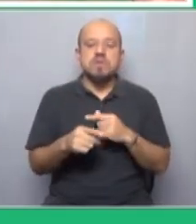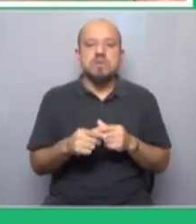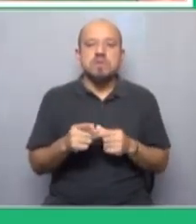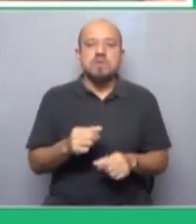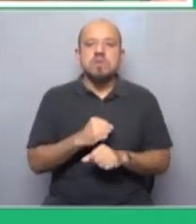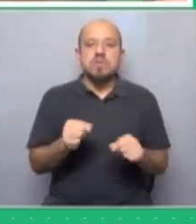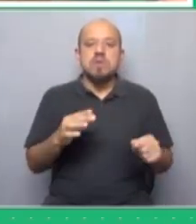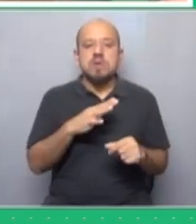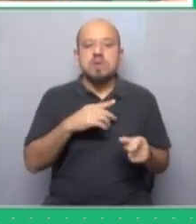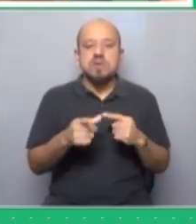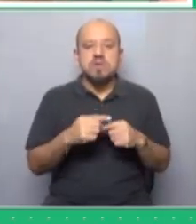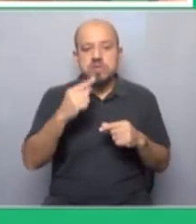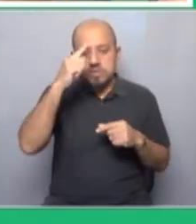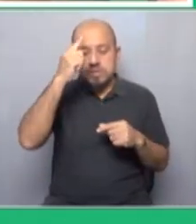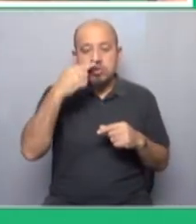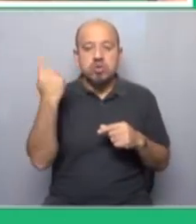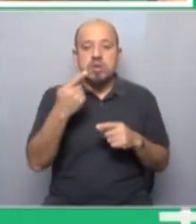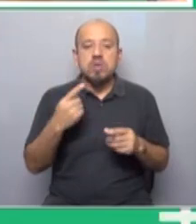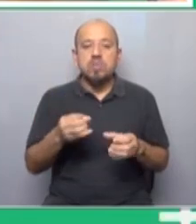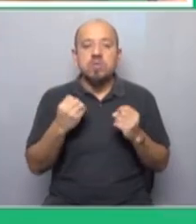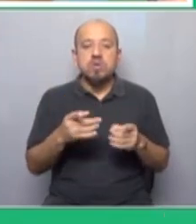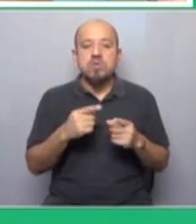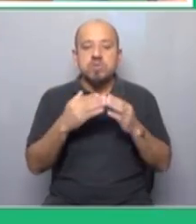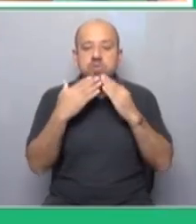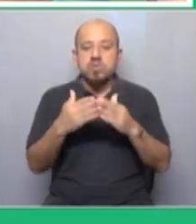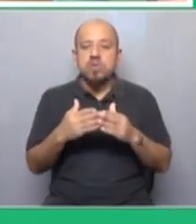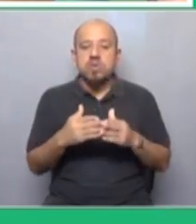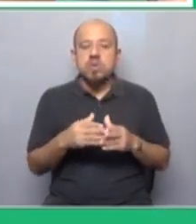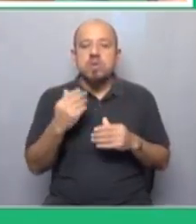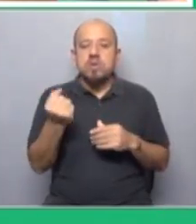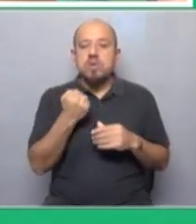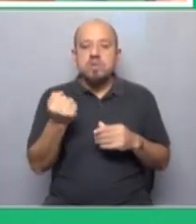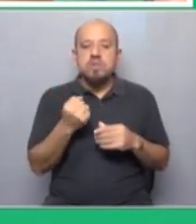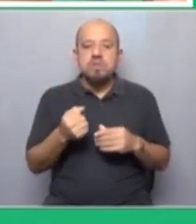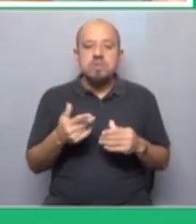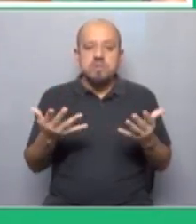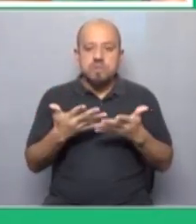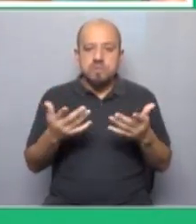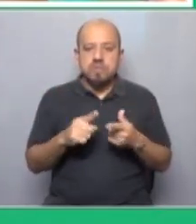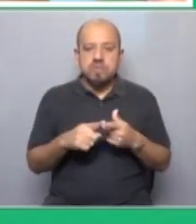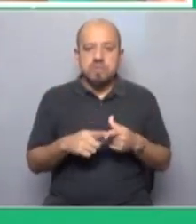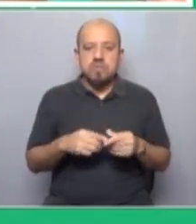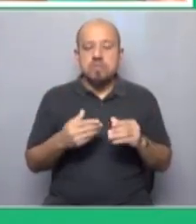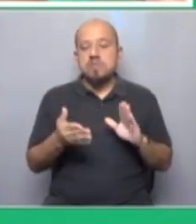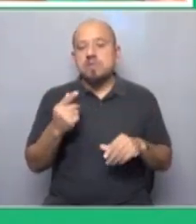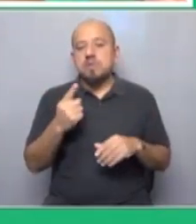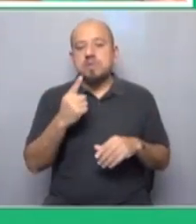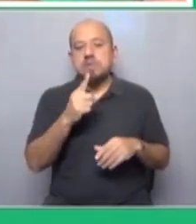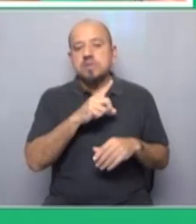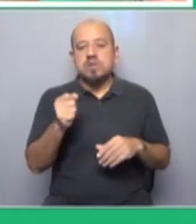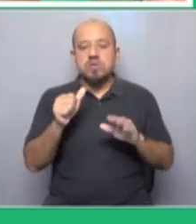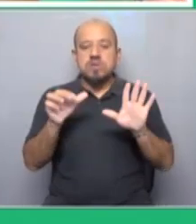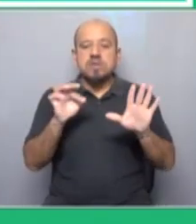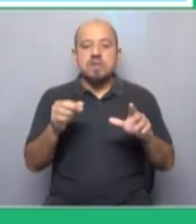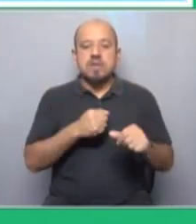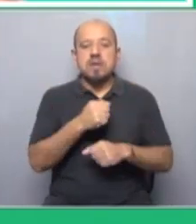que pueda tener esta capacidad internacional por eso lo que tú preguntabas al principio es clave quizá ahora más que hace 160 años cuando se